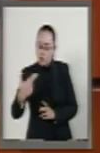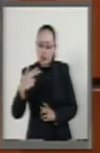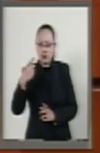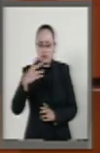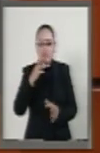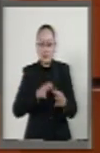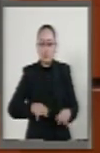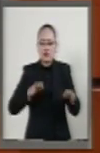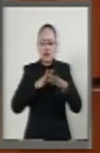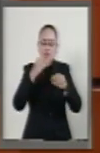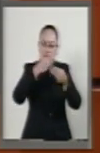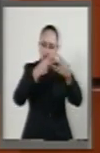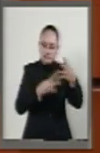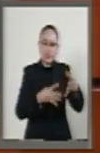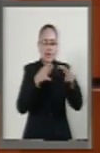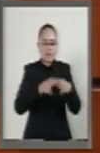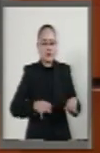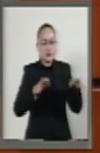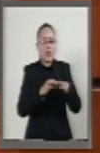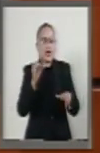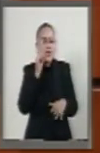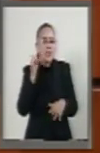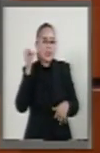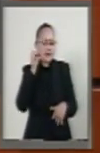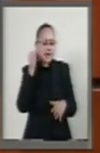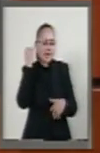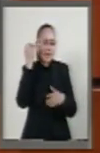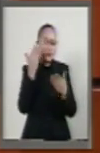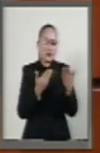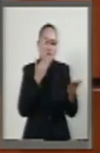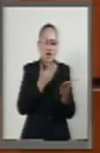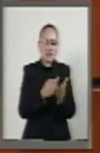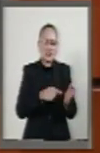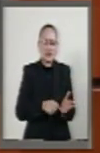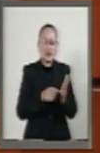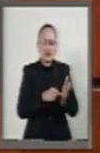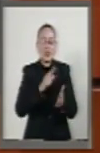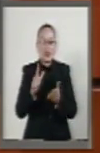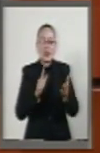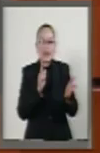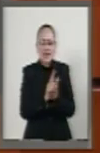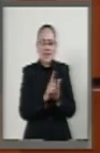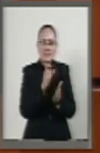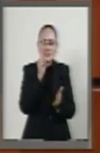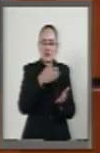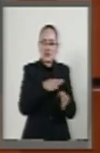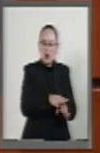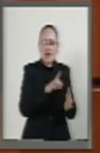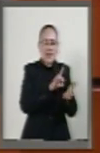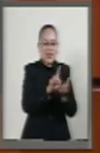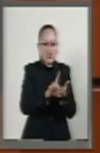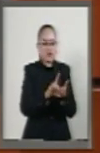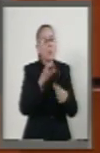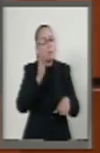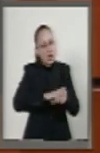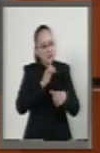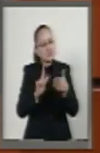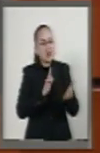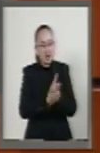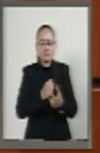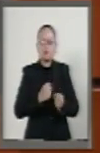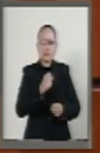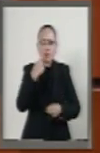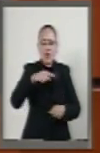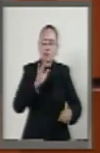uno de ellos, y como decía ayer, dentro de la iniciativa presentada a la ley de derechos, fortalecer este marco y darle